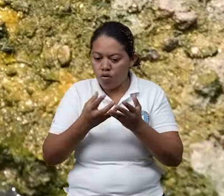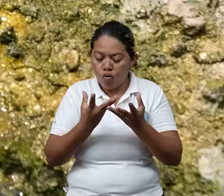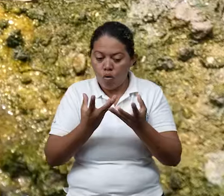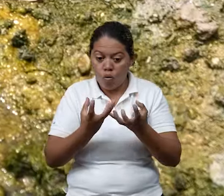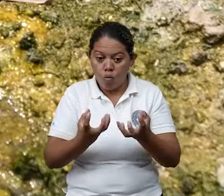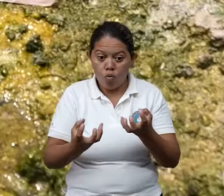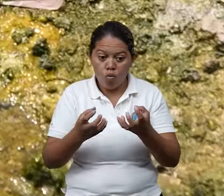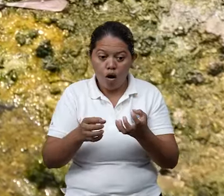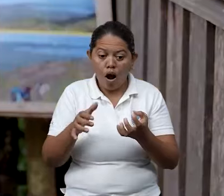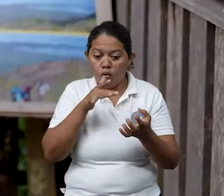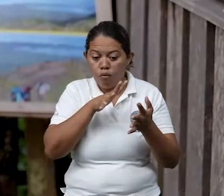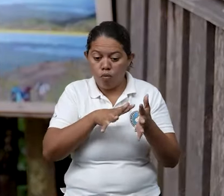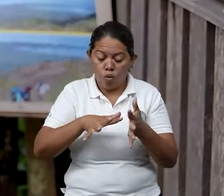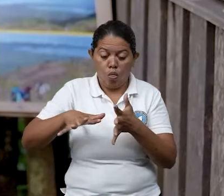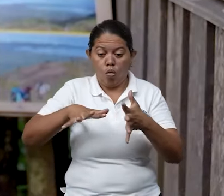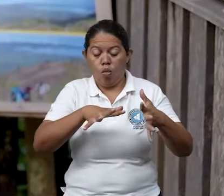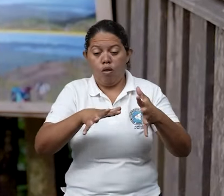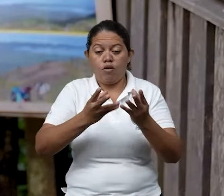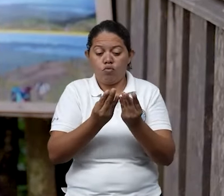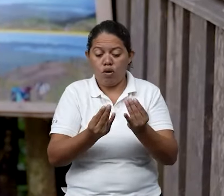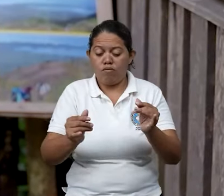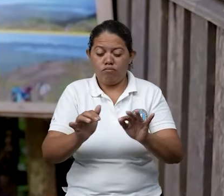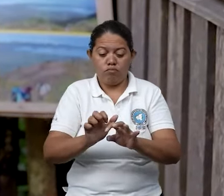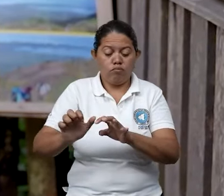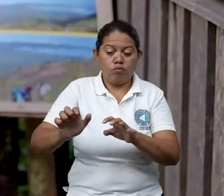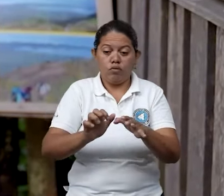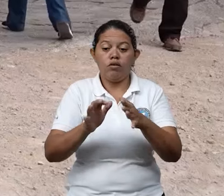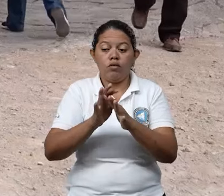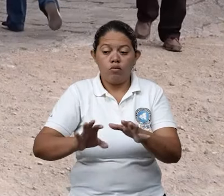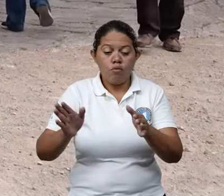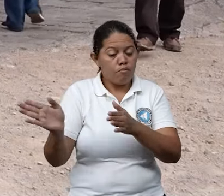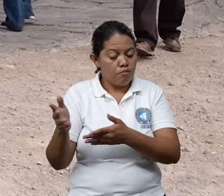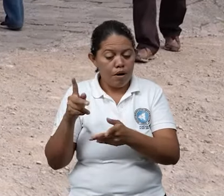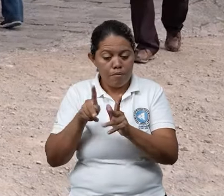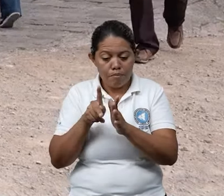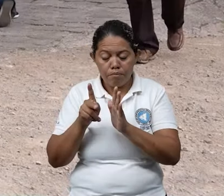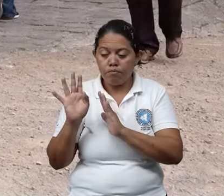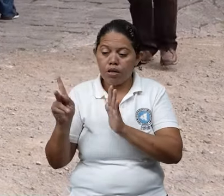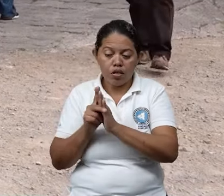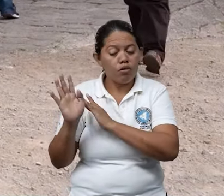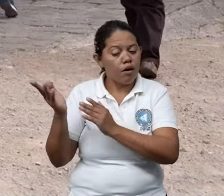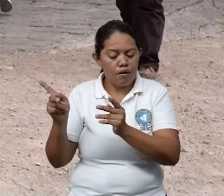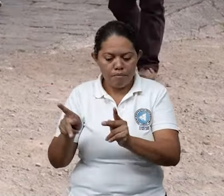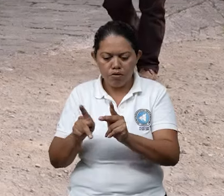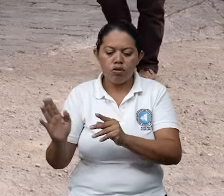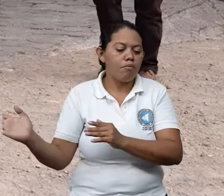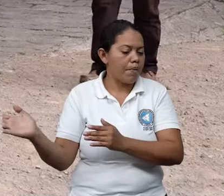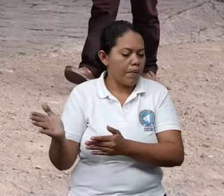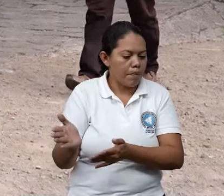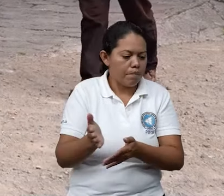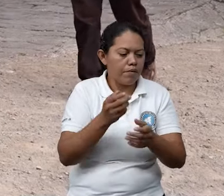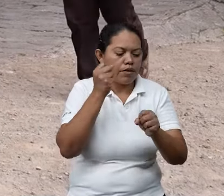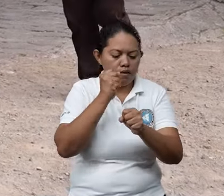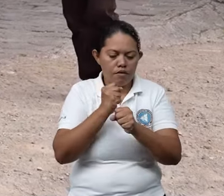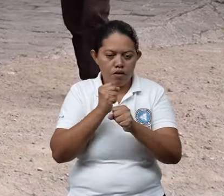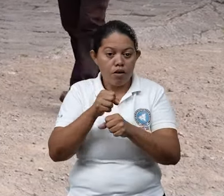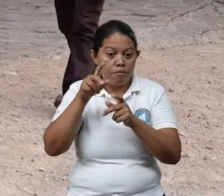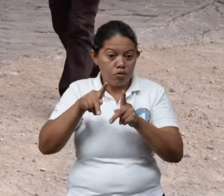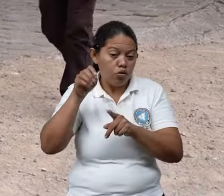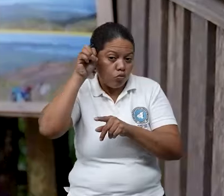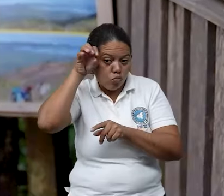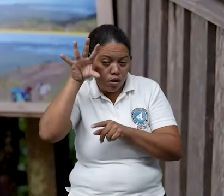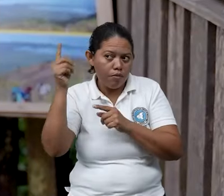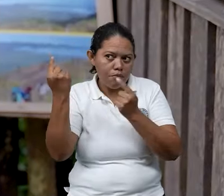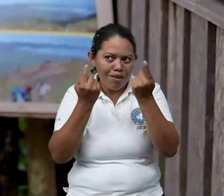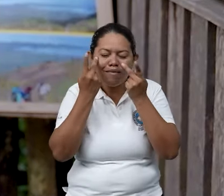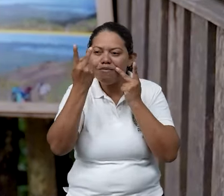El suelo se pone un poco inestable, entonces hay que comenzar a sacar a todas las personas de los senderos, tanto trabajadores o turistas que hay,